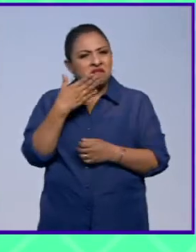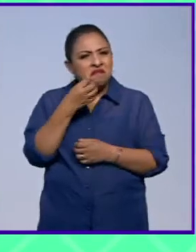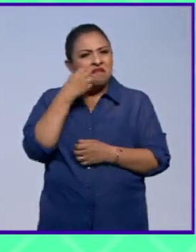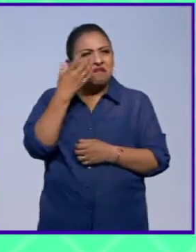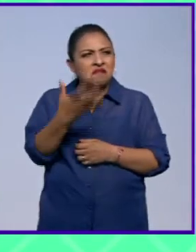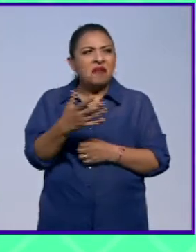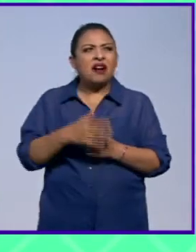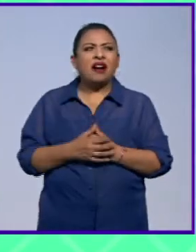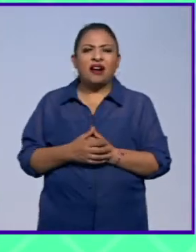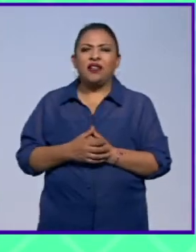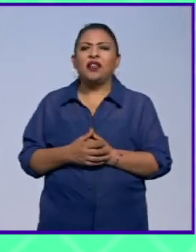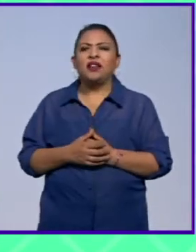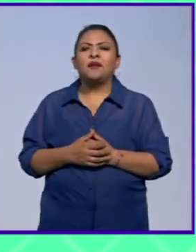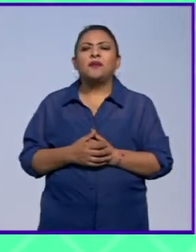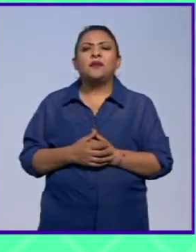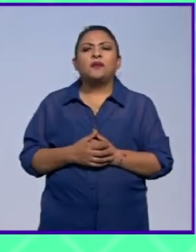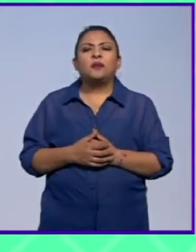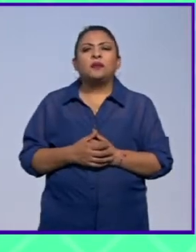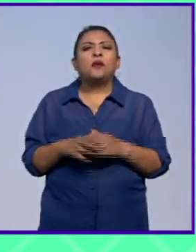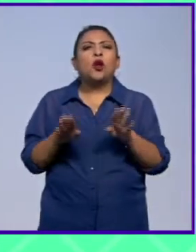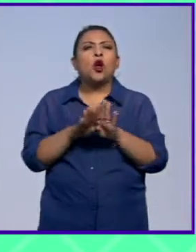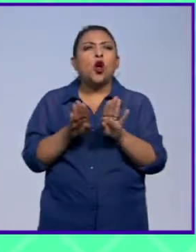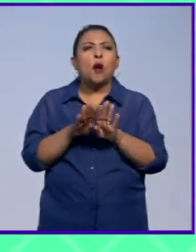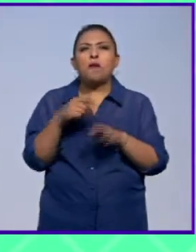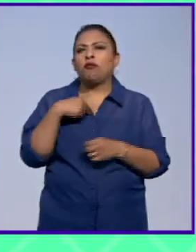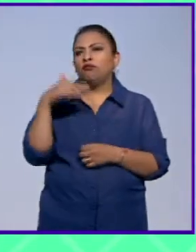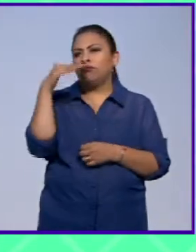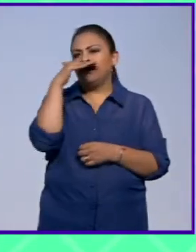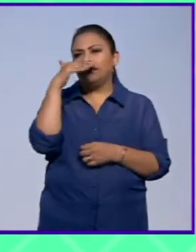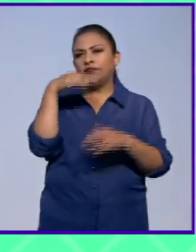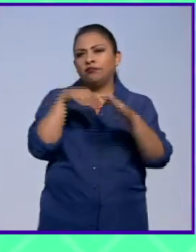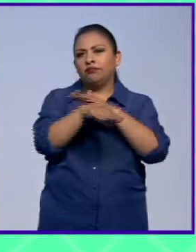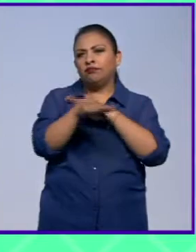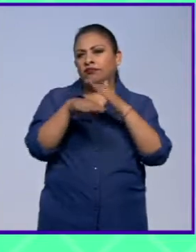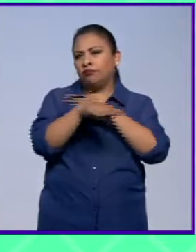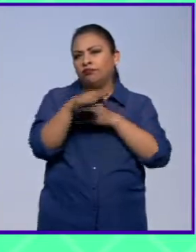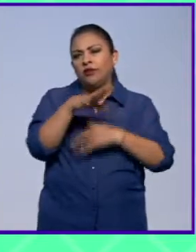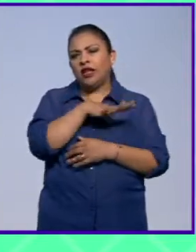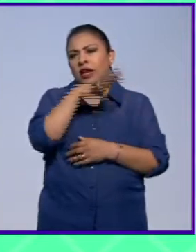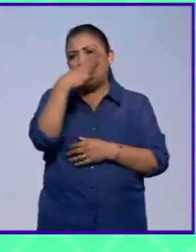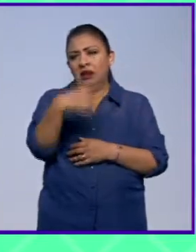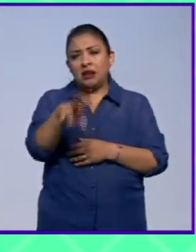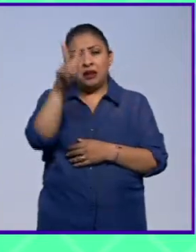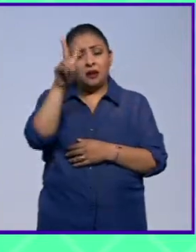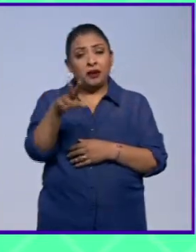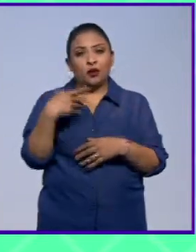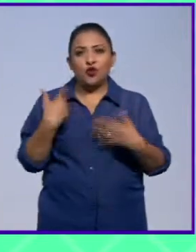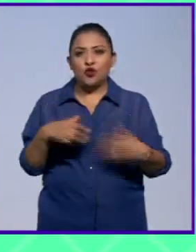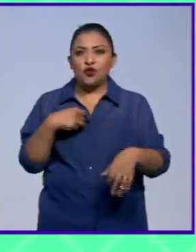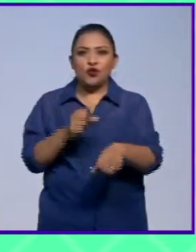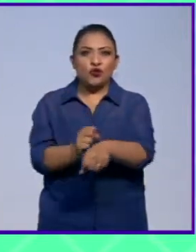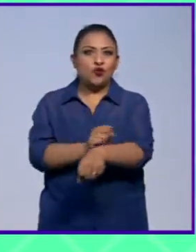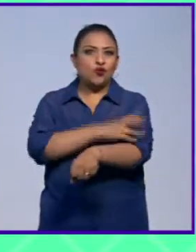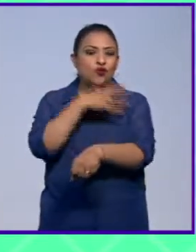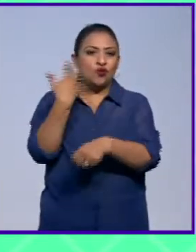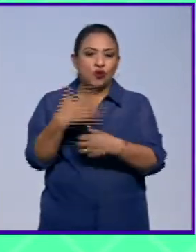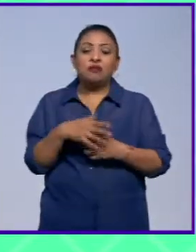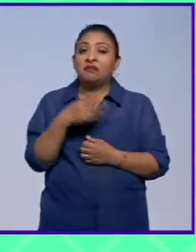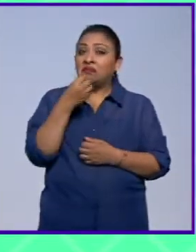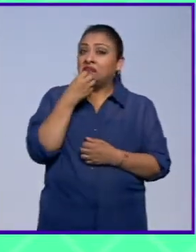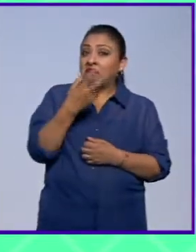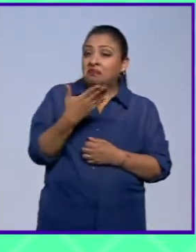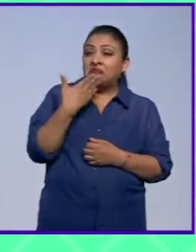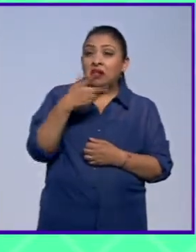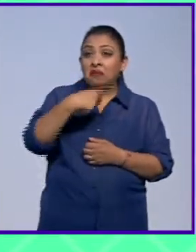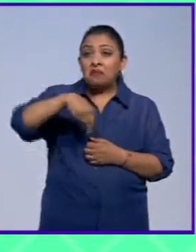Gang of Four, ¿no? Como de manera gratuita, con el acceso general, la verdad es que nos llena de emoción. Va a estar bueno,